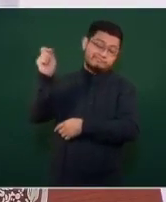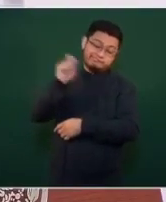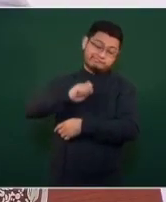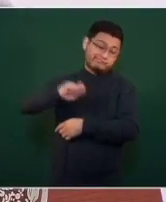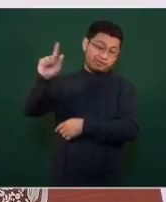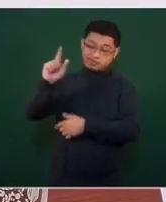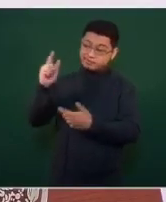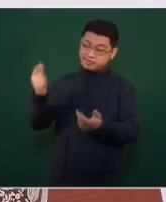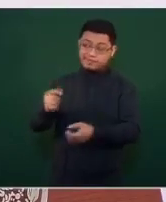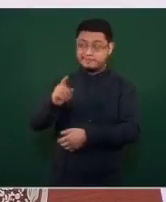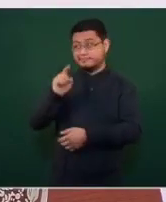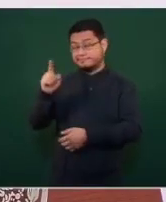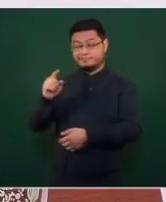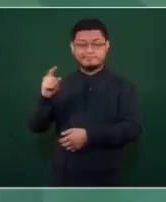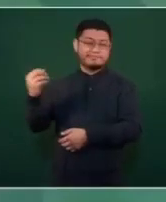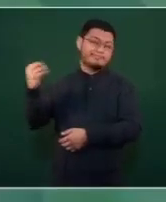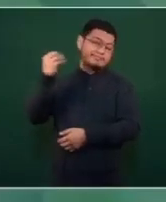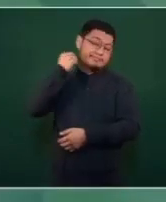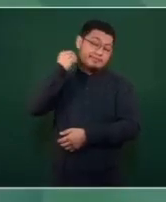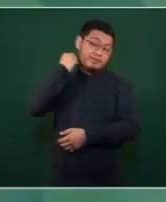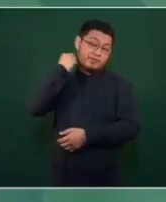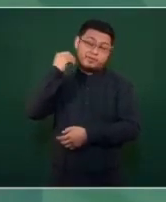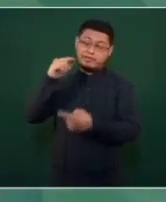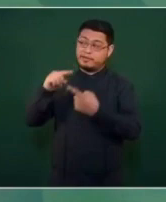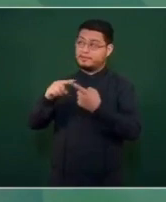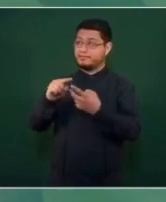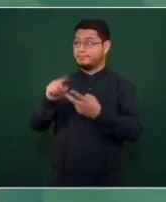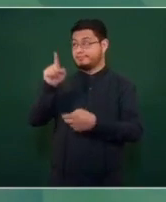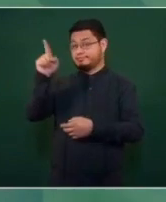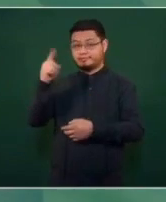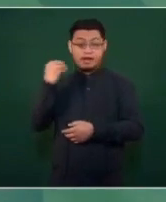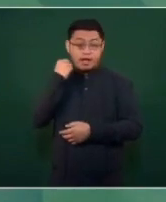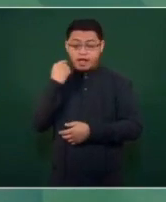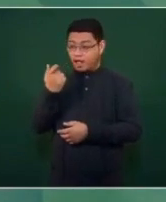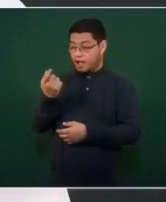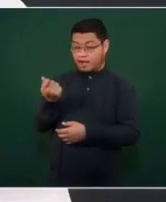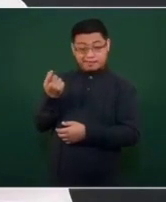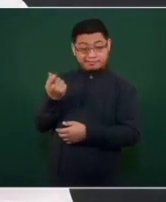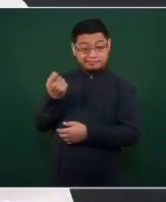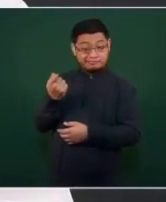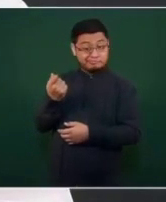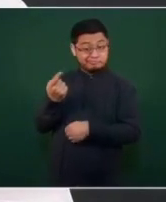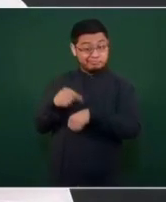Ahí andan los abogados, estos que cobran por hora,